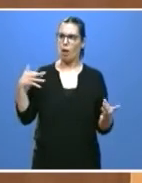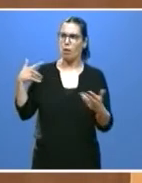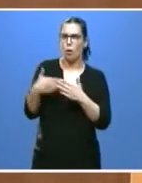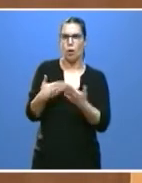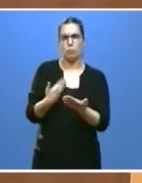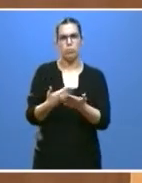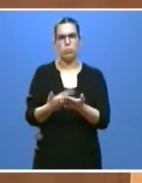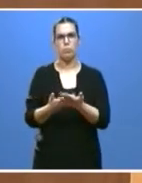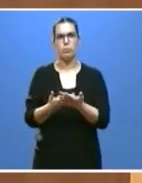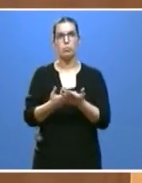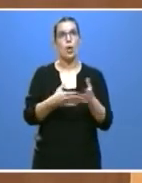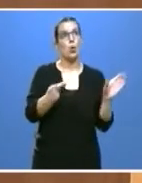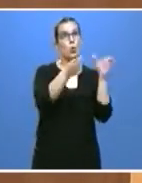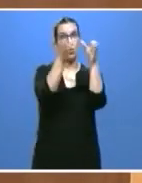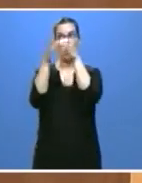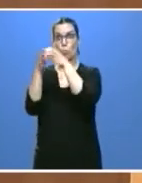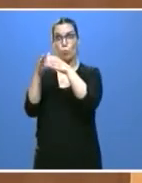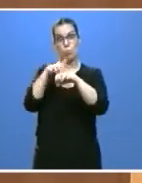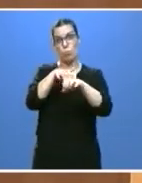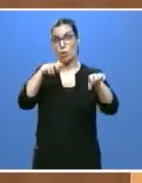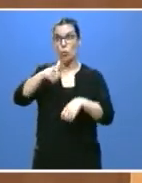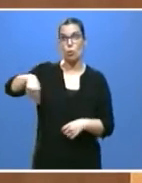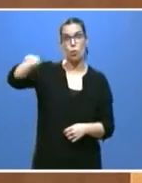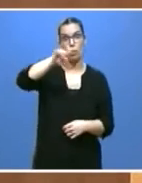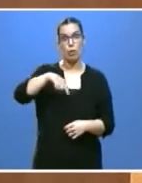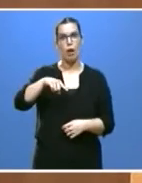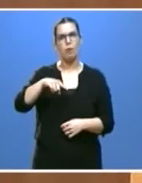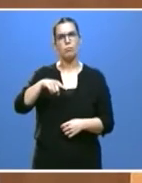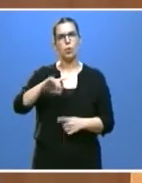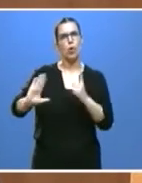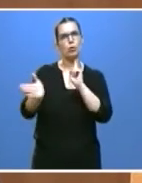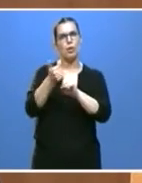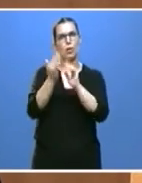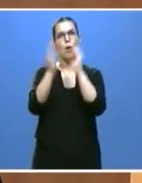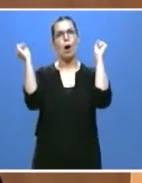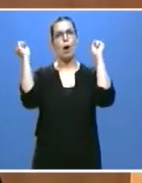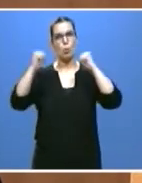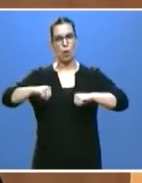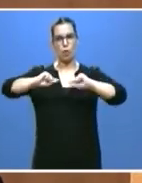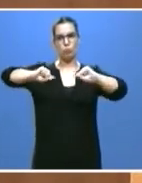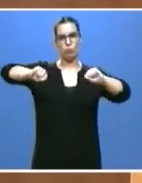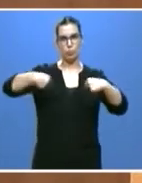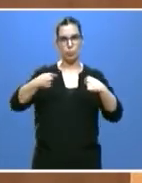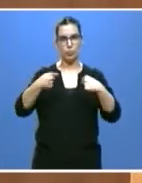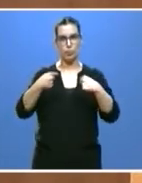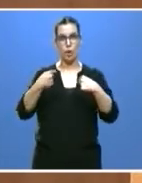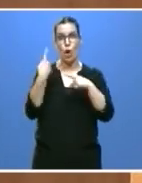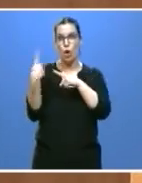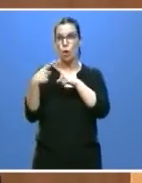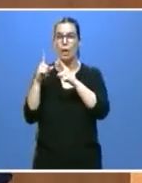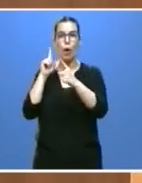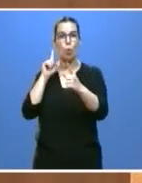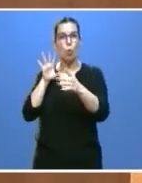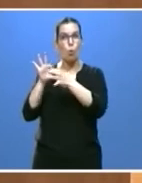principales fuerzas políticas del arco parlamentario un acuerdo apostando por aquello que nos une y siendo un